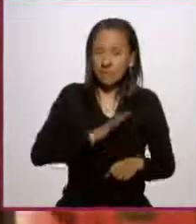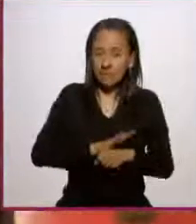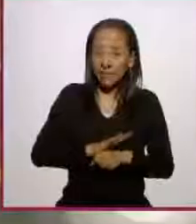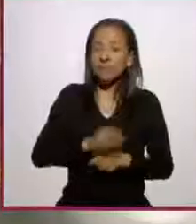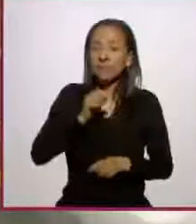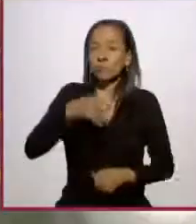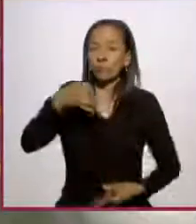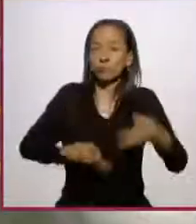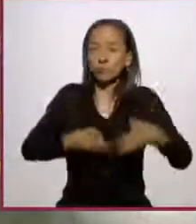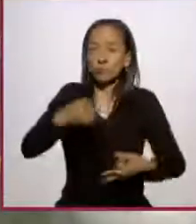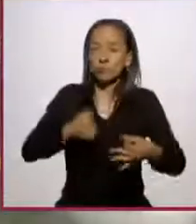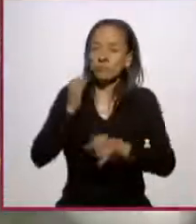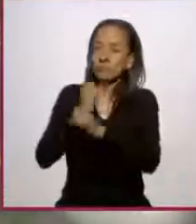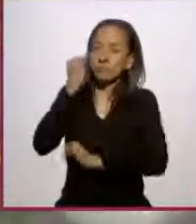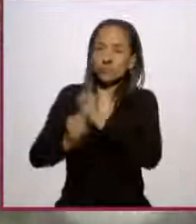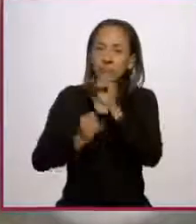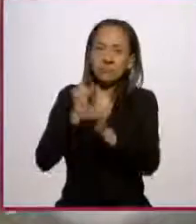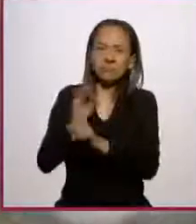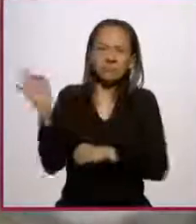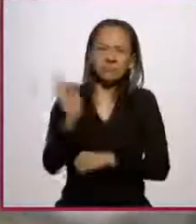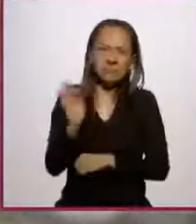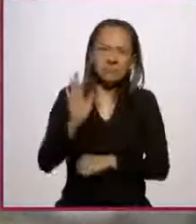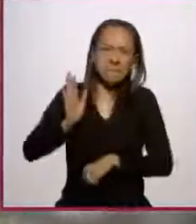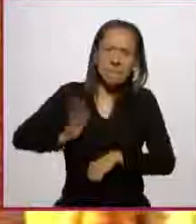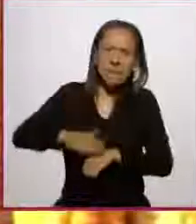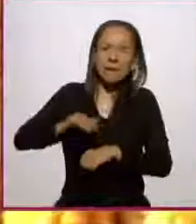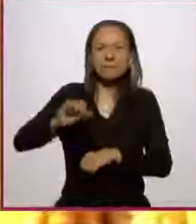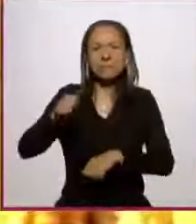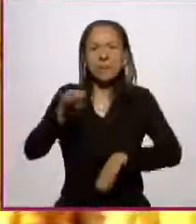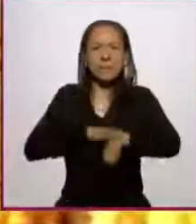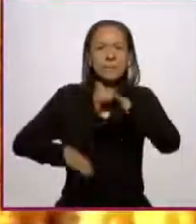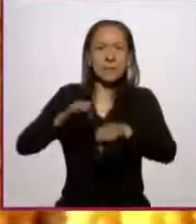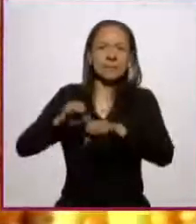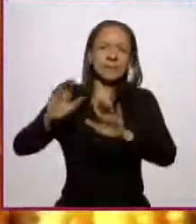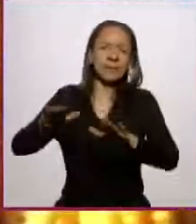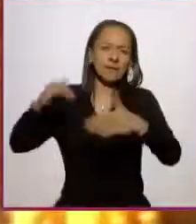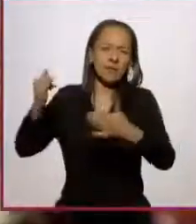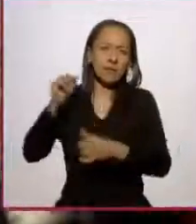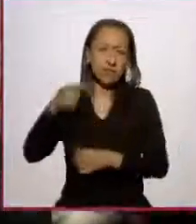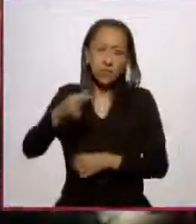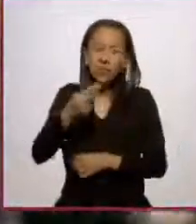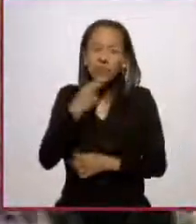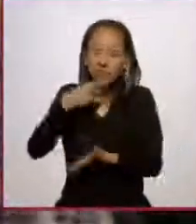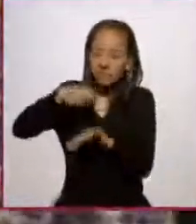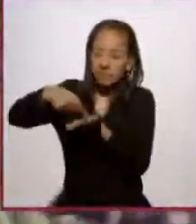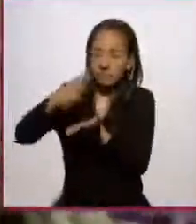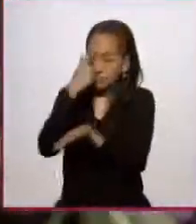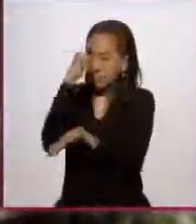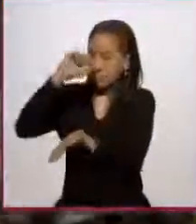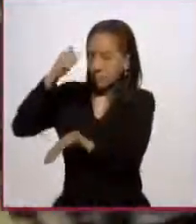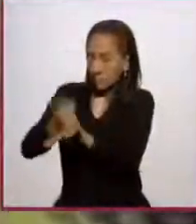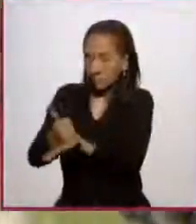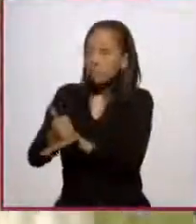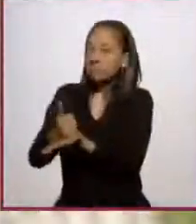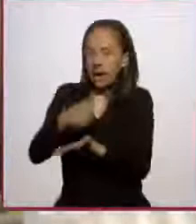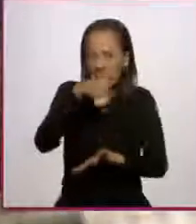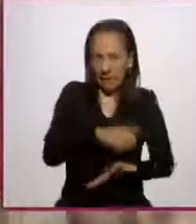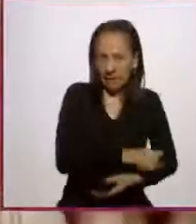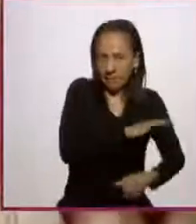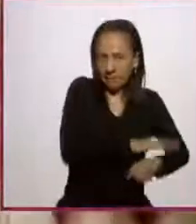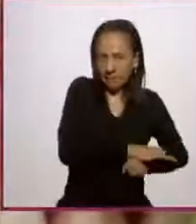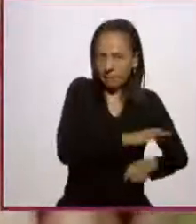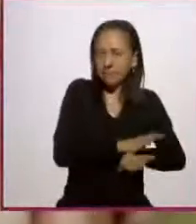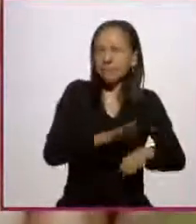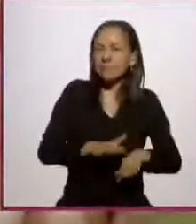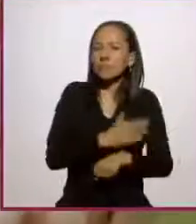internacionales ante eventuales demandas de transnacionales por el uso de semillas patentadas, ya que finalmente son